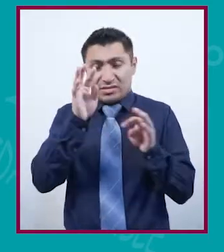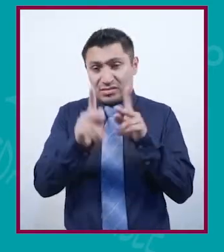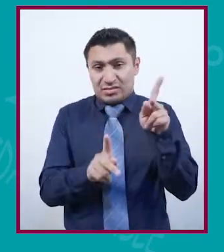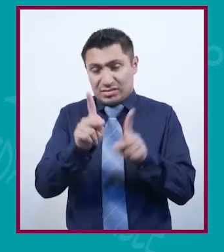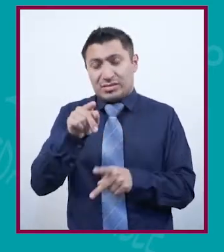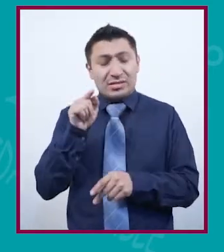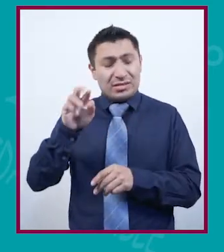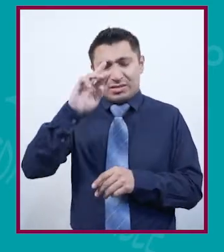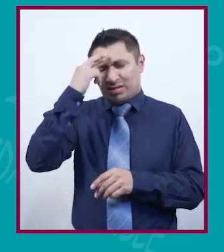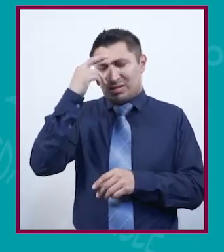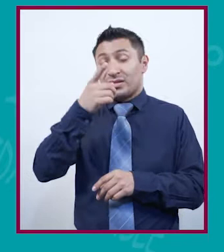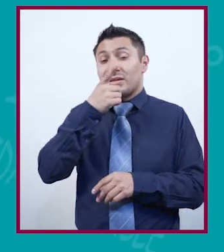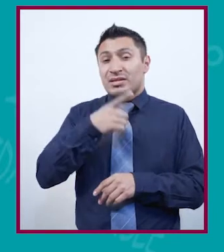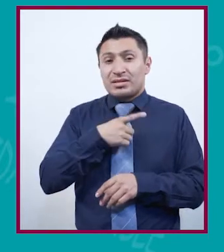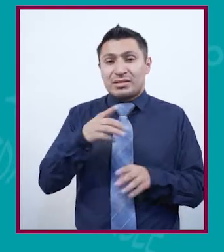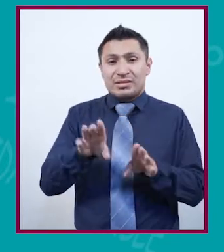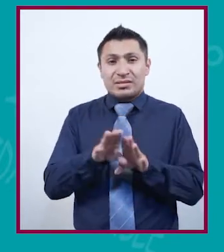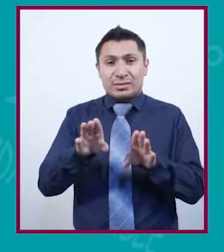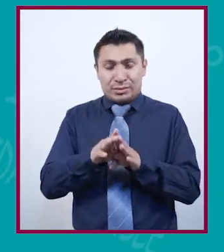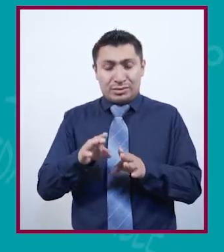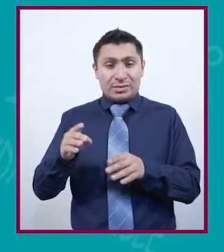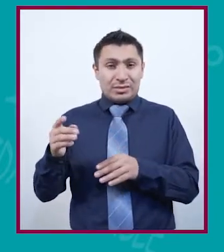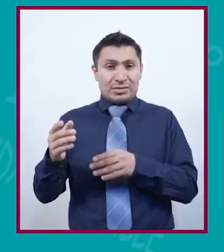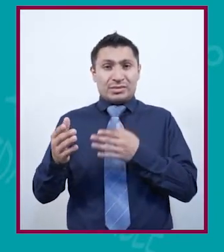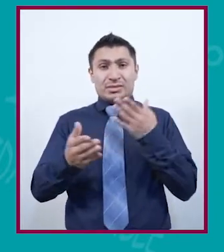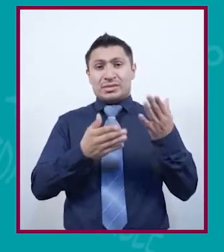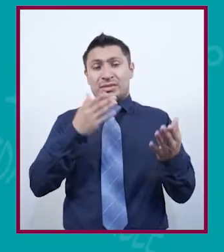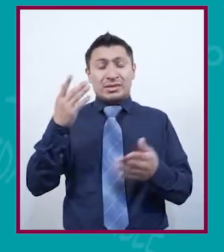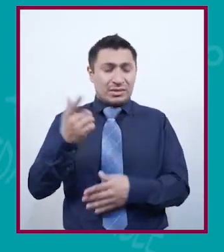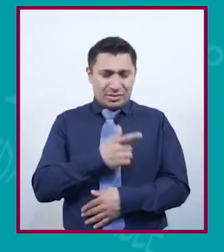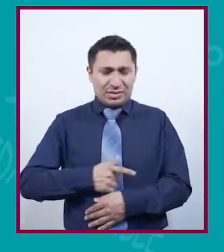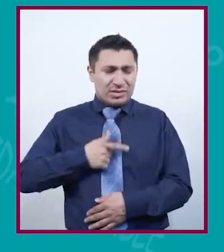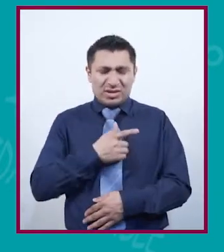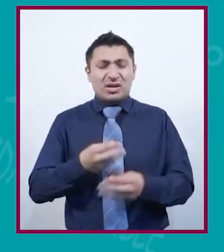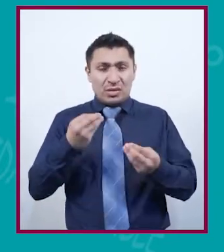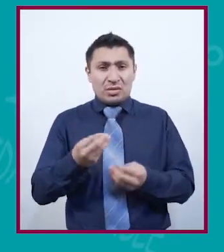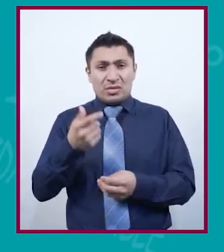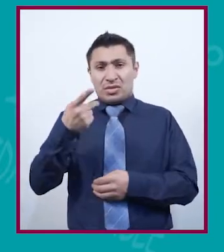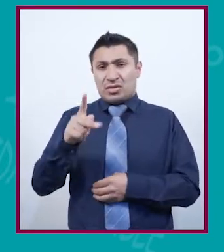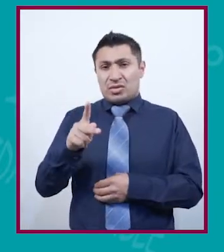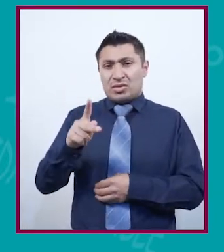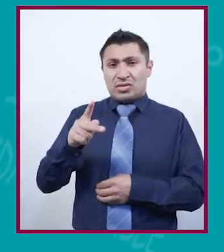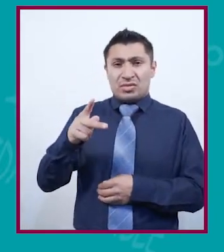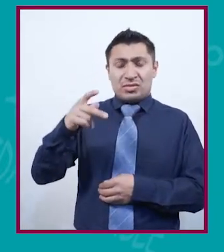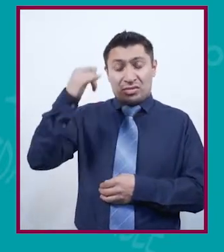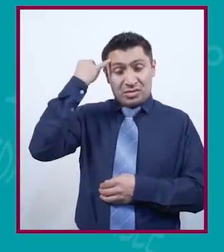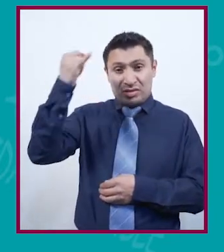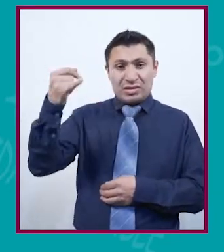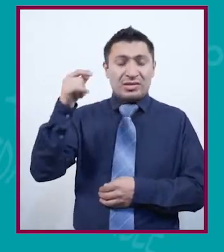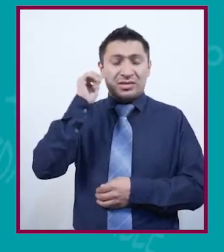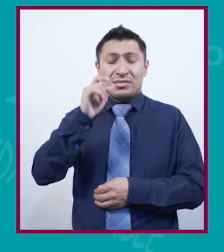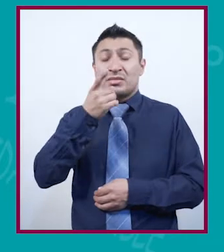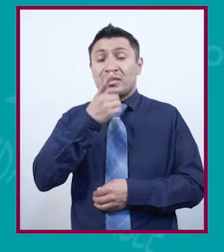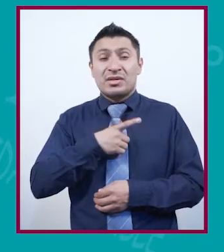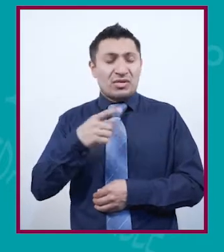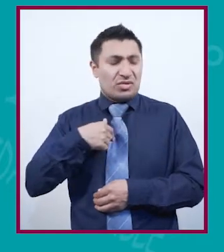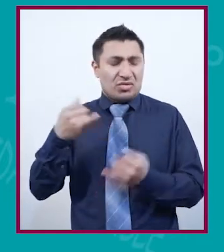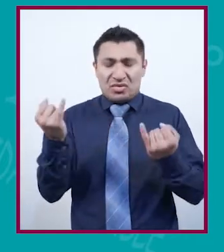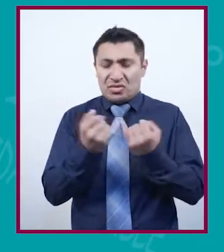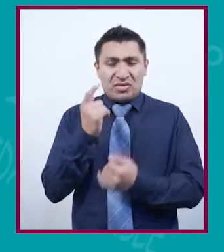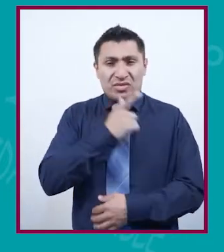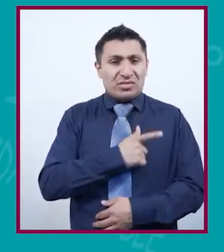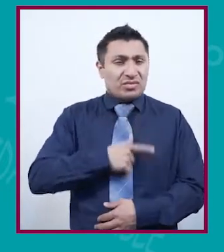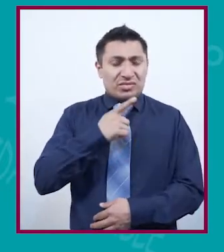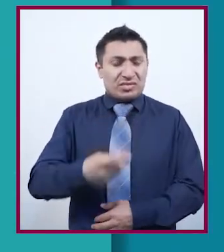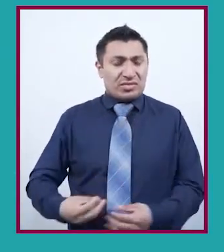adolescencia. Yo me acuerdo que él me platicaba que él sí la disfrutó demasiado, que la disfrutó a su manera. Y siempre me dio a entender que yo disfrutara mi vida, mi manera y